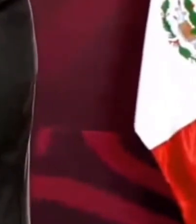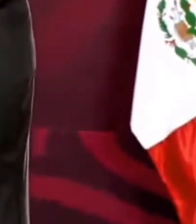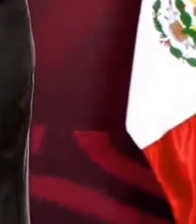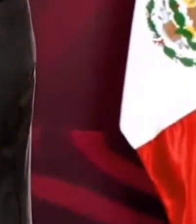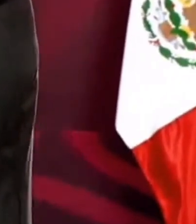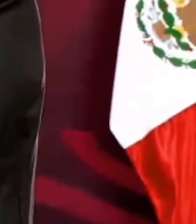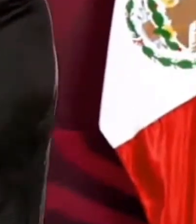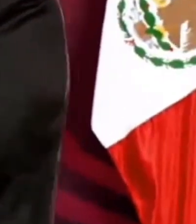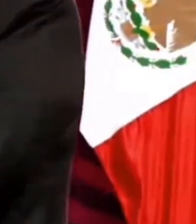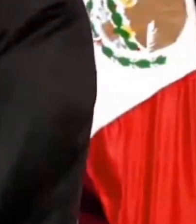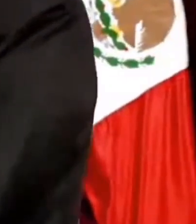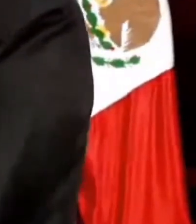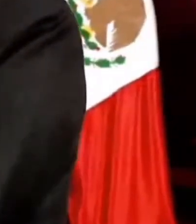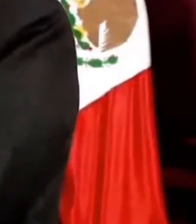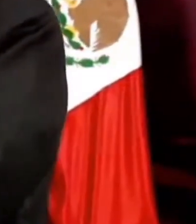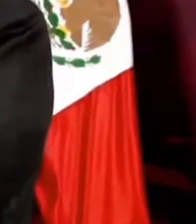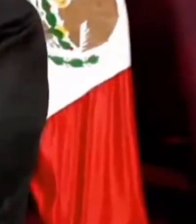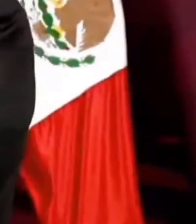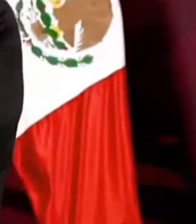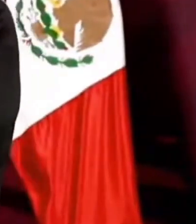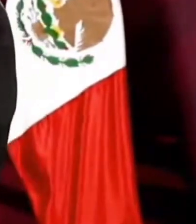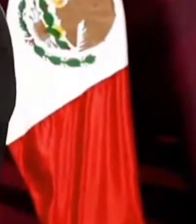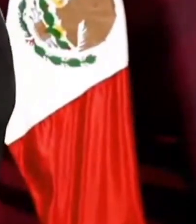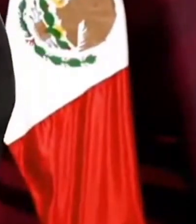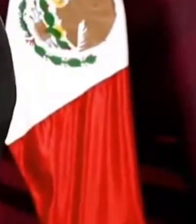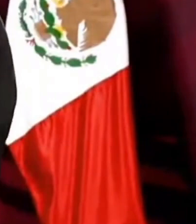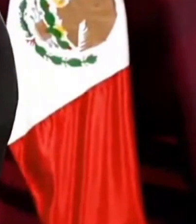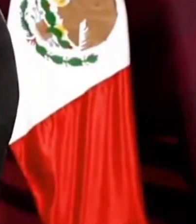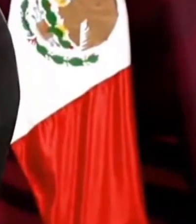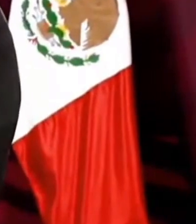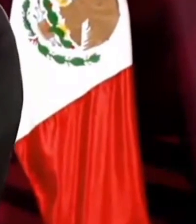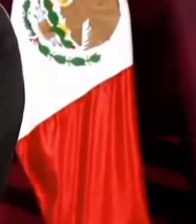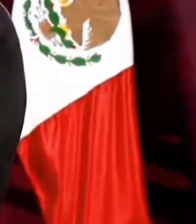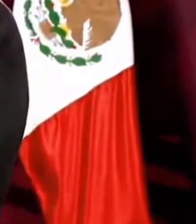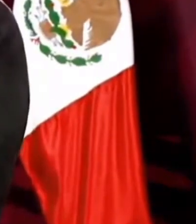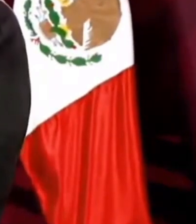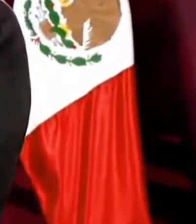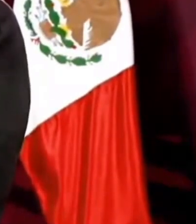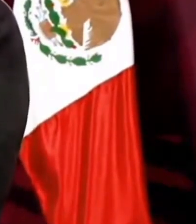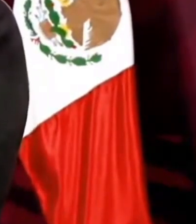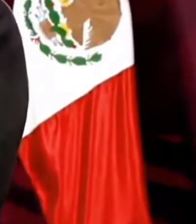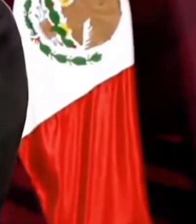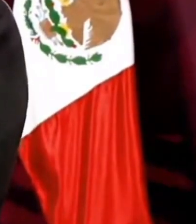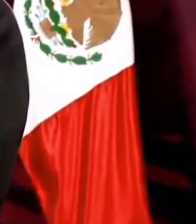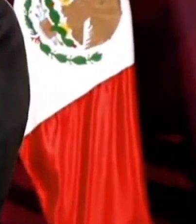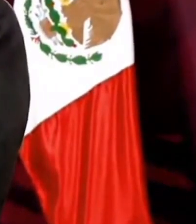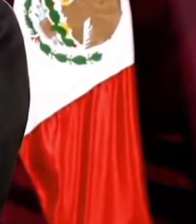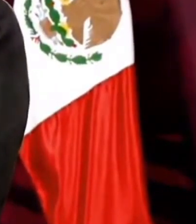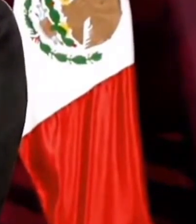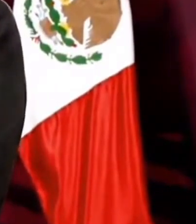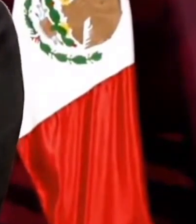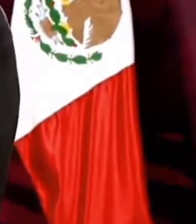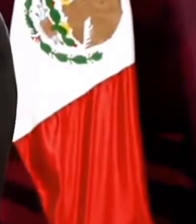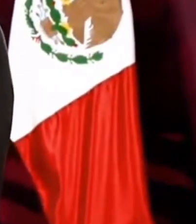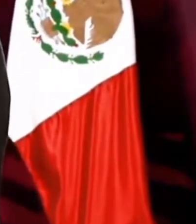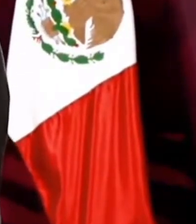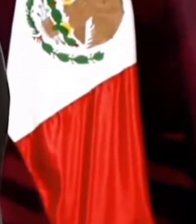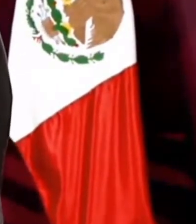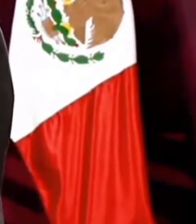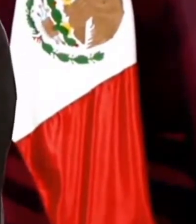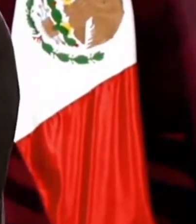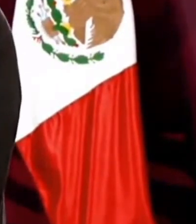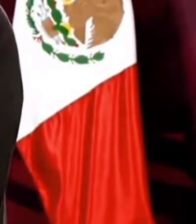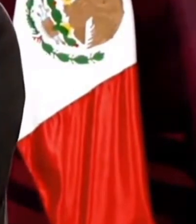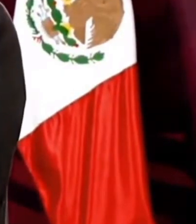y los empezaron a manejar en las bolsas con fines de especulación.